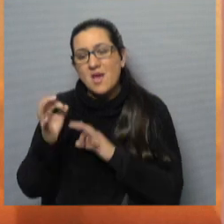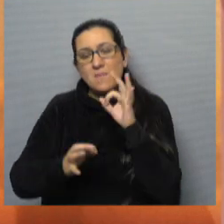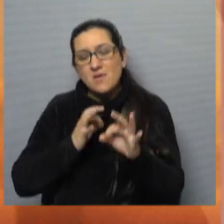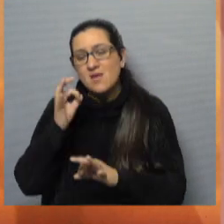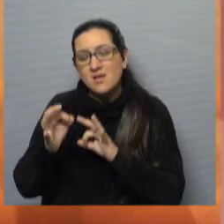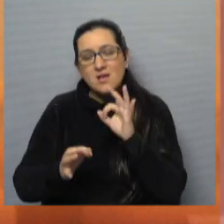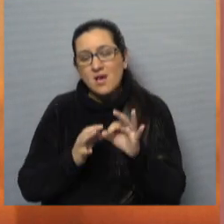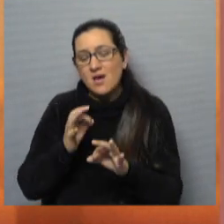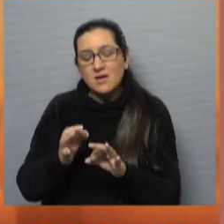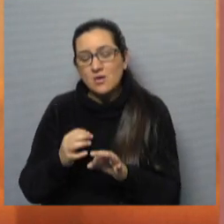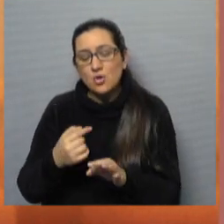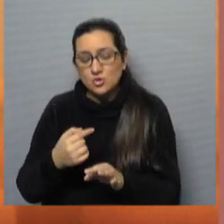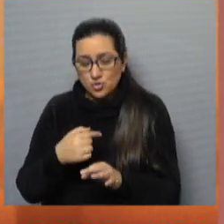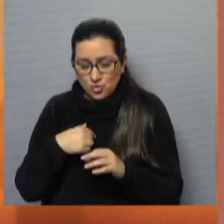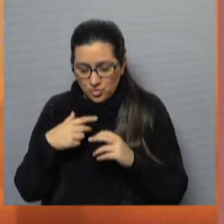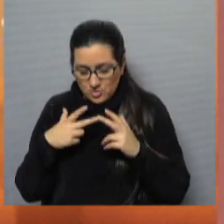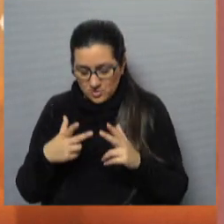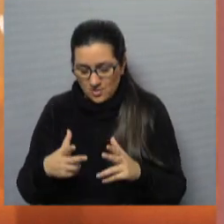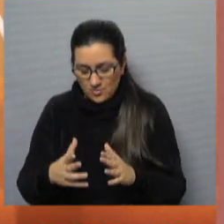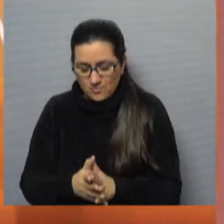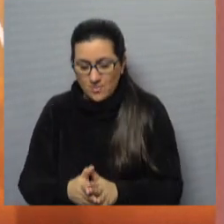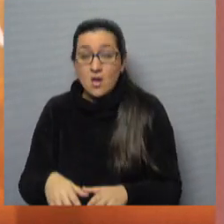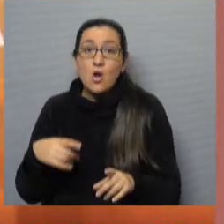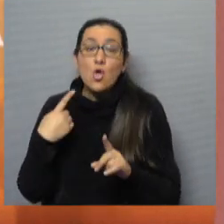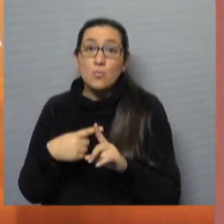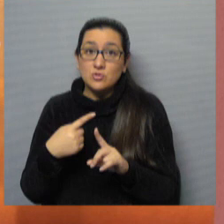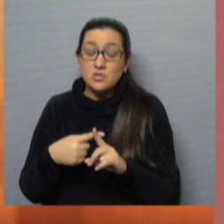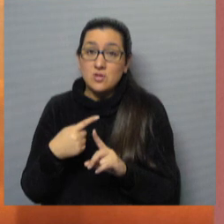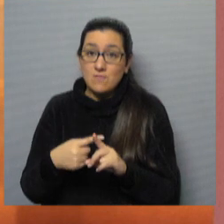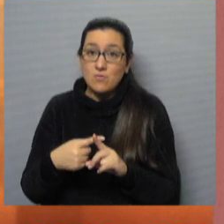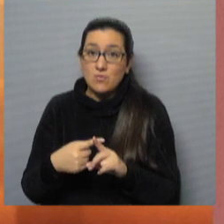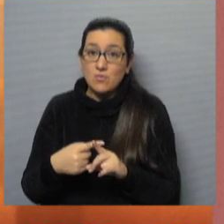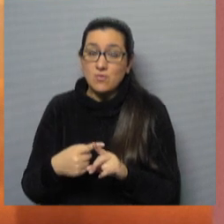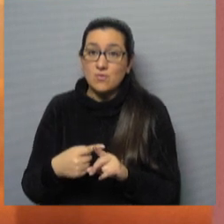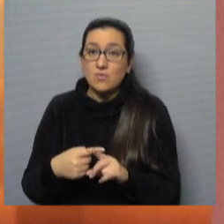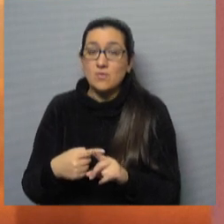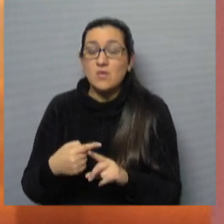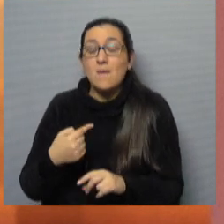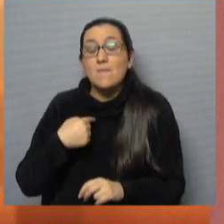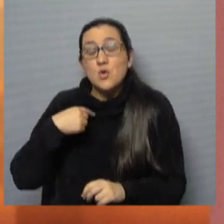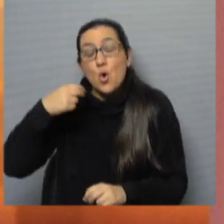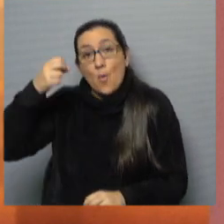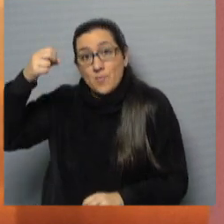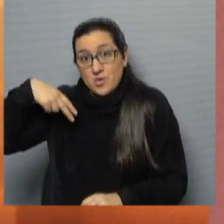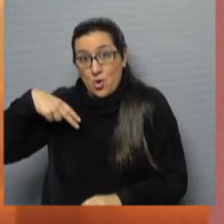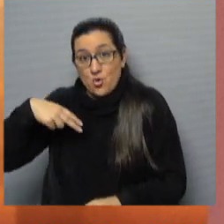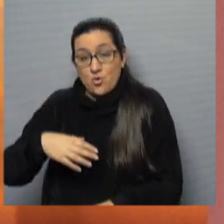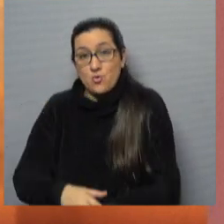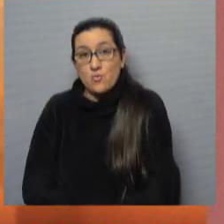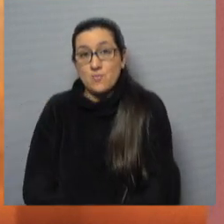juicio que estoy haciendo, ¿verdad? Lo positivo de mi apreciación de esta coyuntura.